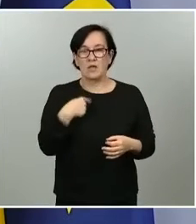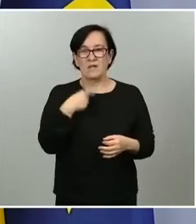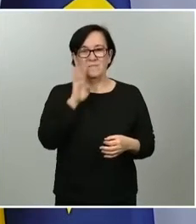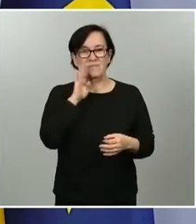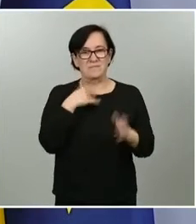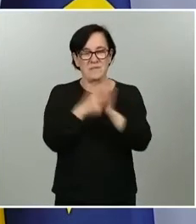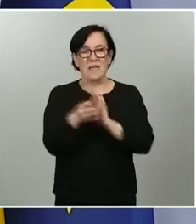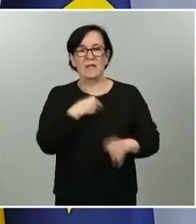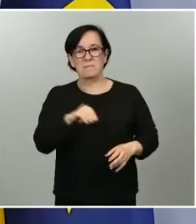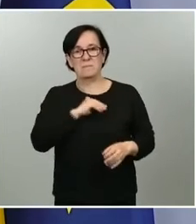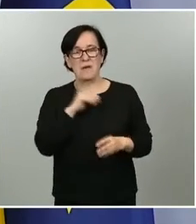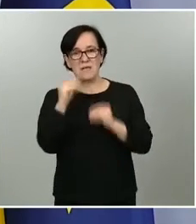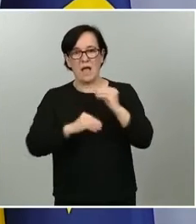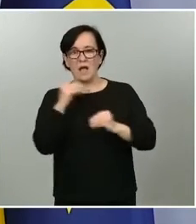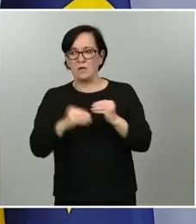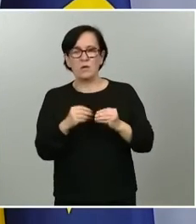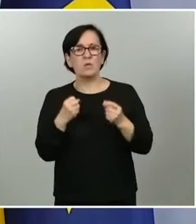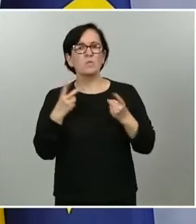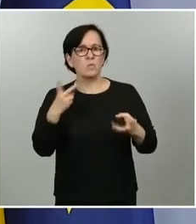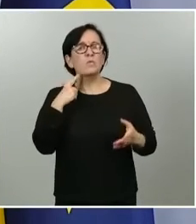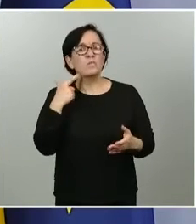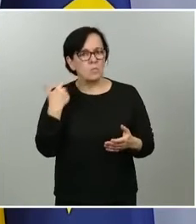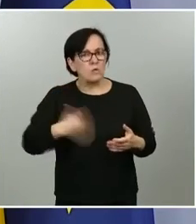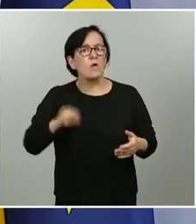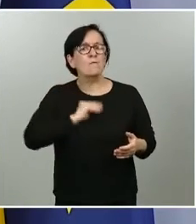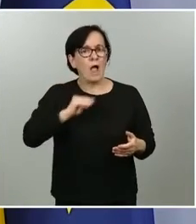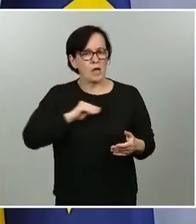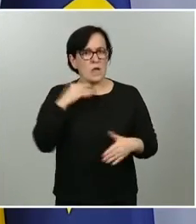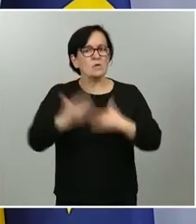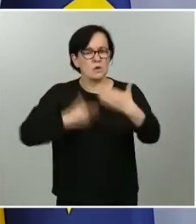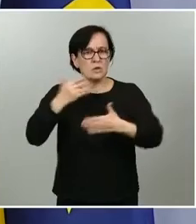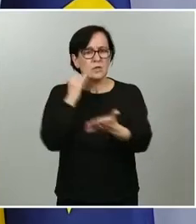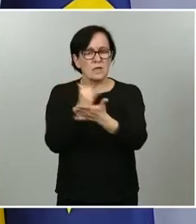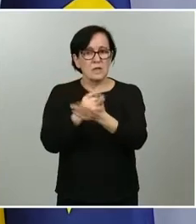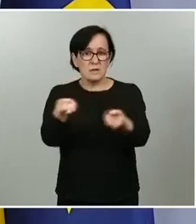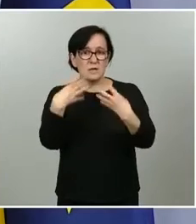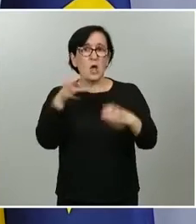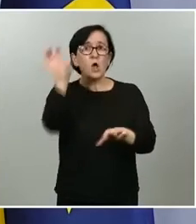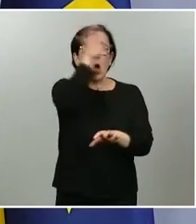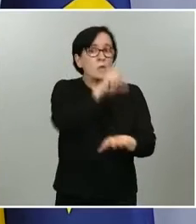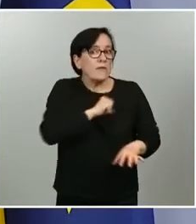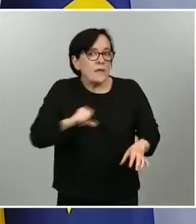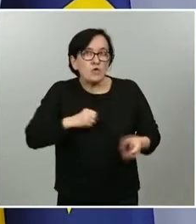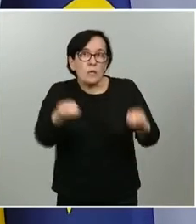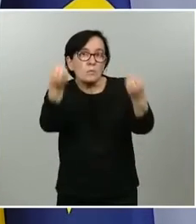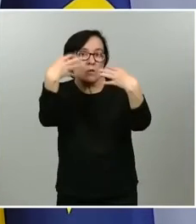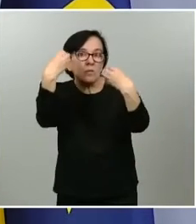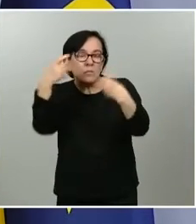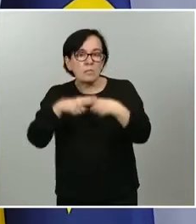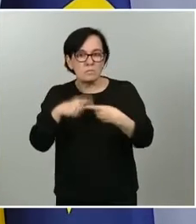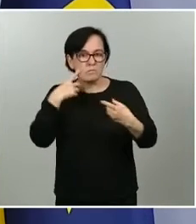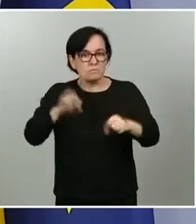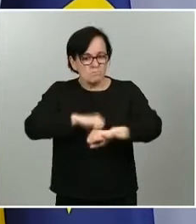está haciendo un número muy elevado de test son datos proporcionados por las comunidades autónomas son datos robustos